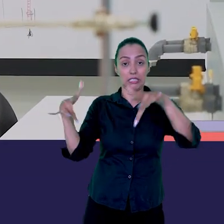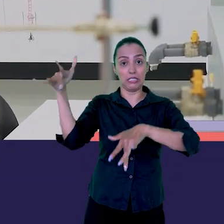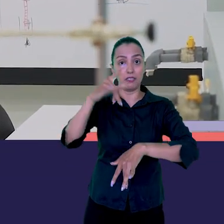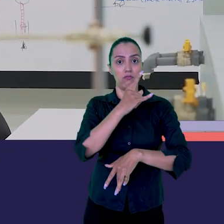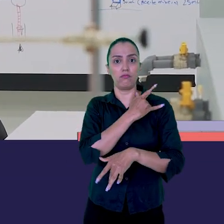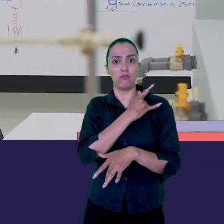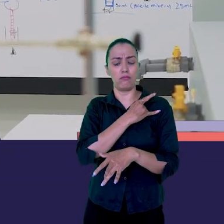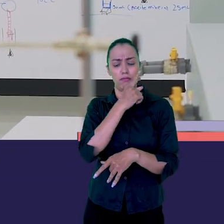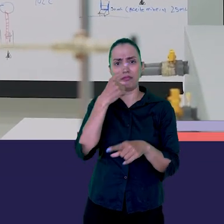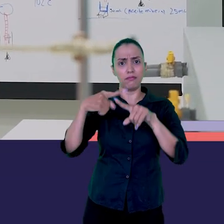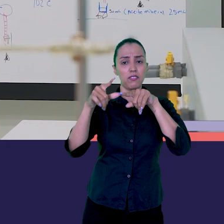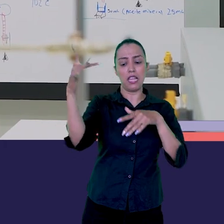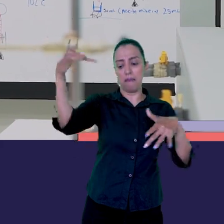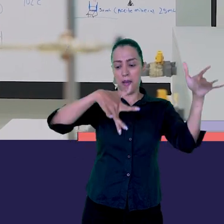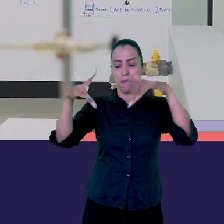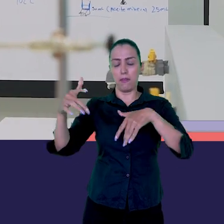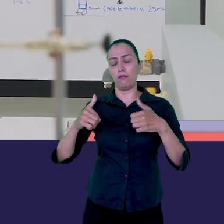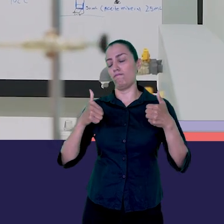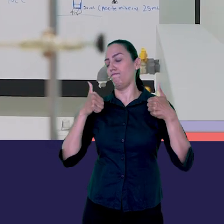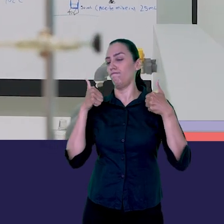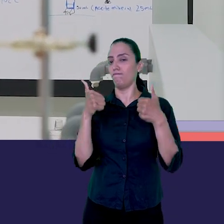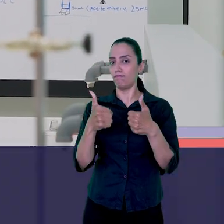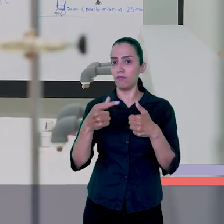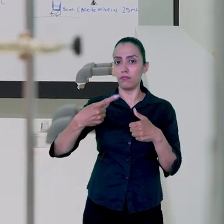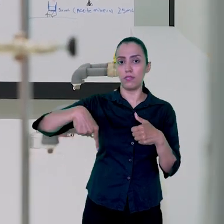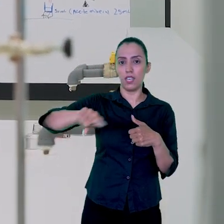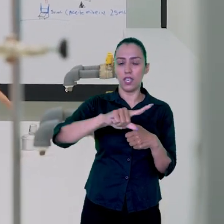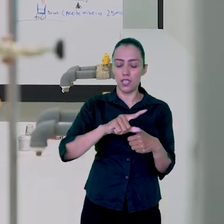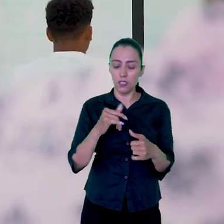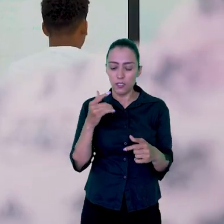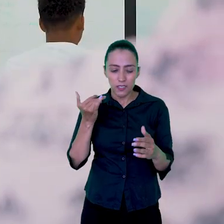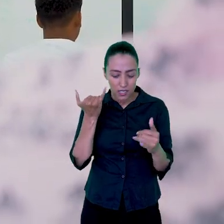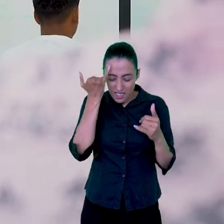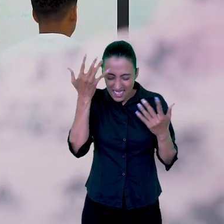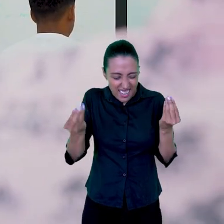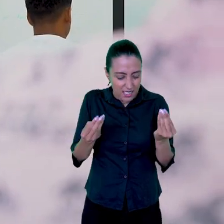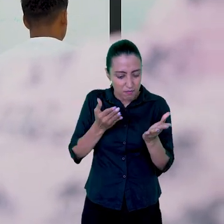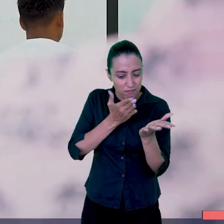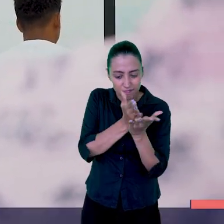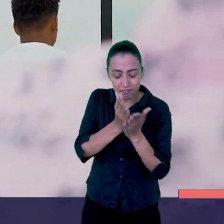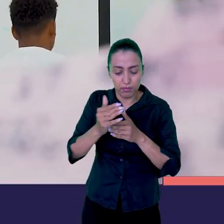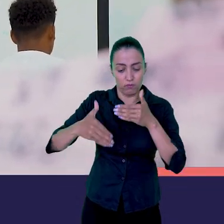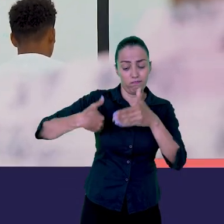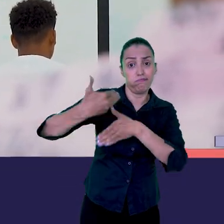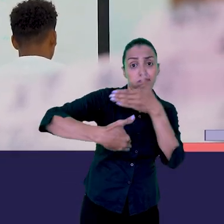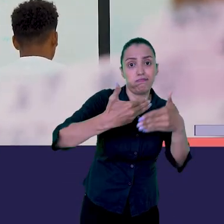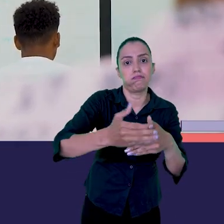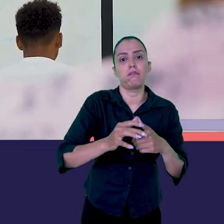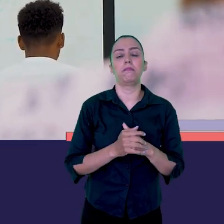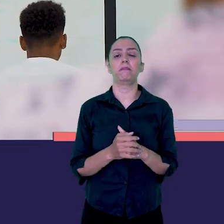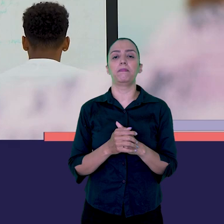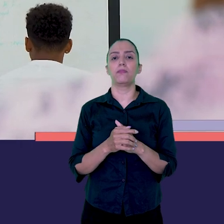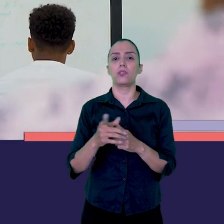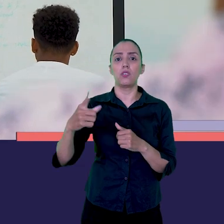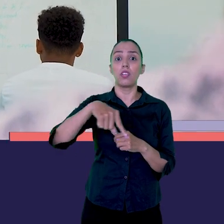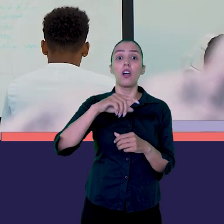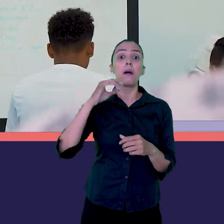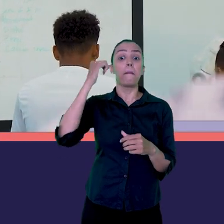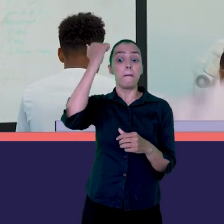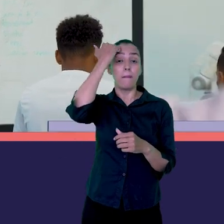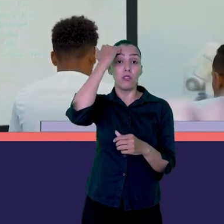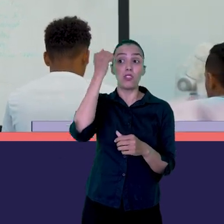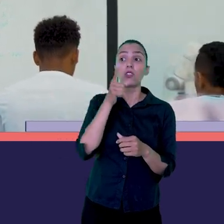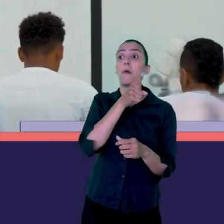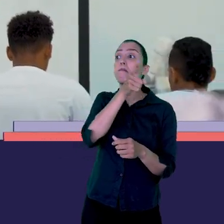de la universidad para ponernos y hacer nuestra puesta en marcha, la colaboración de docentes de otras